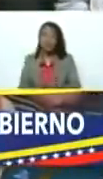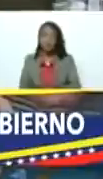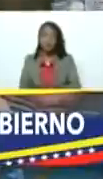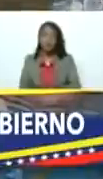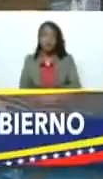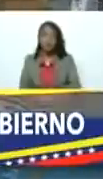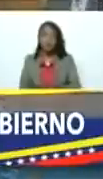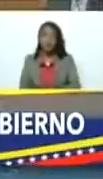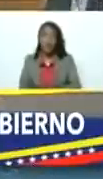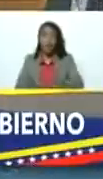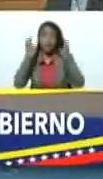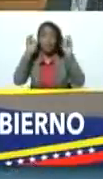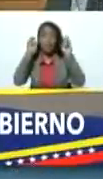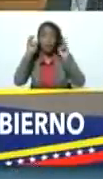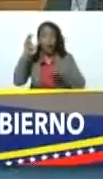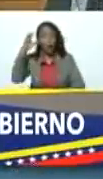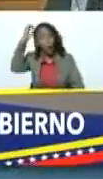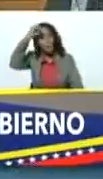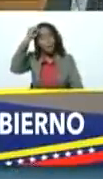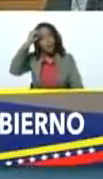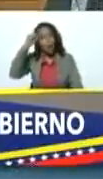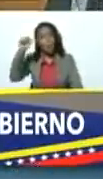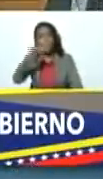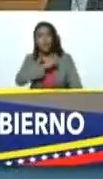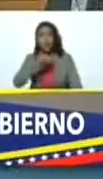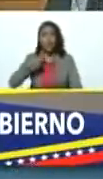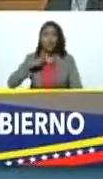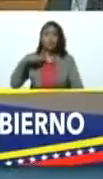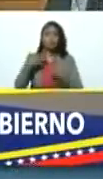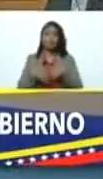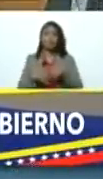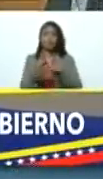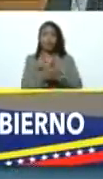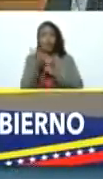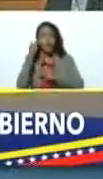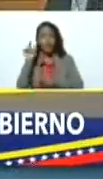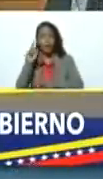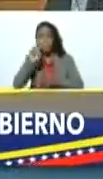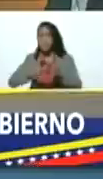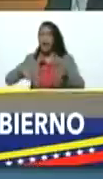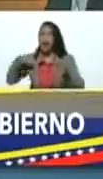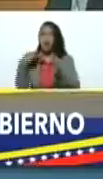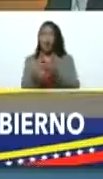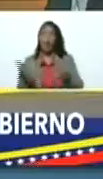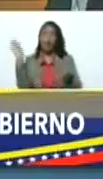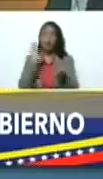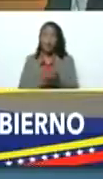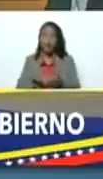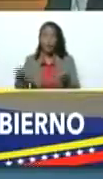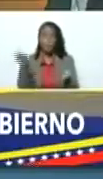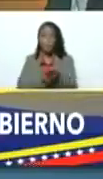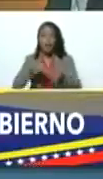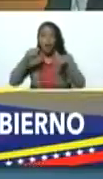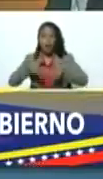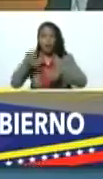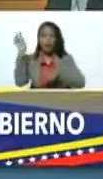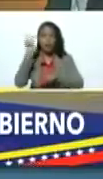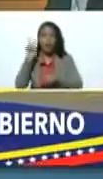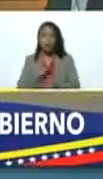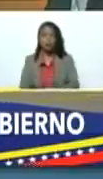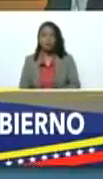matrices de opinión privatizadora que más nunca volverán a Venezuela